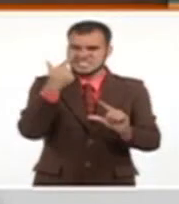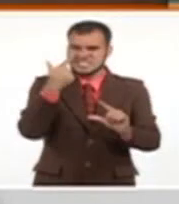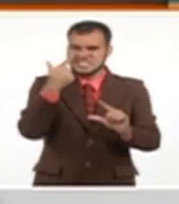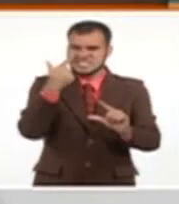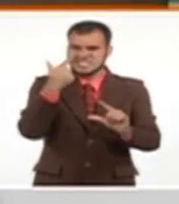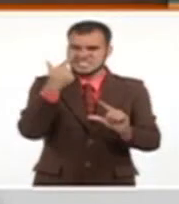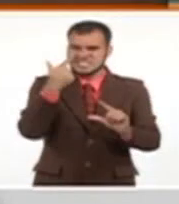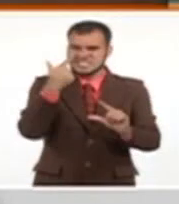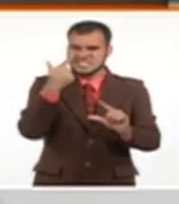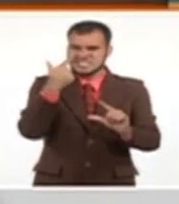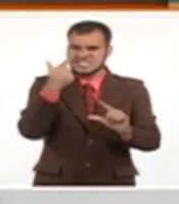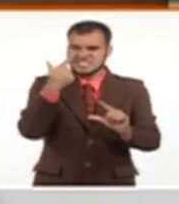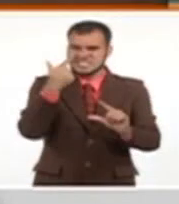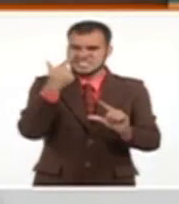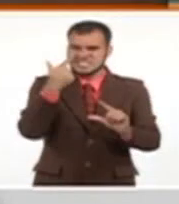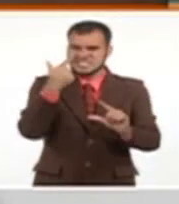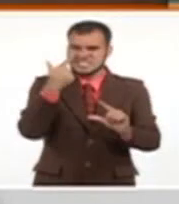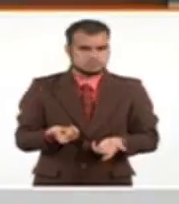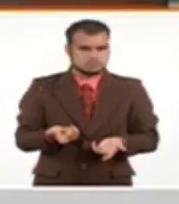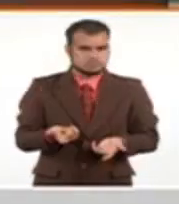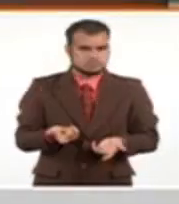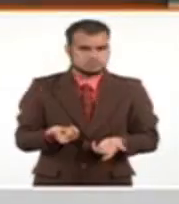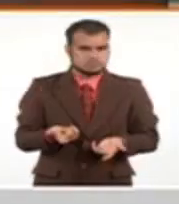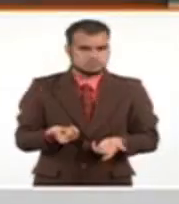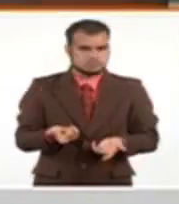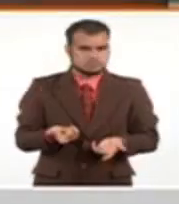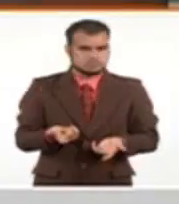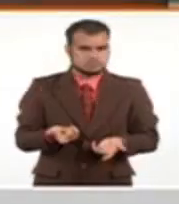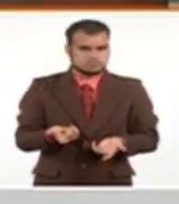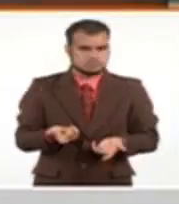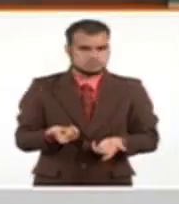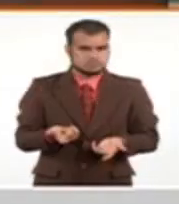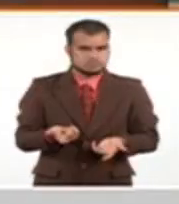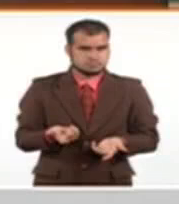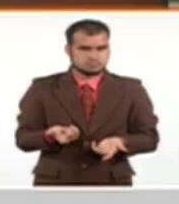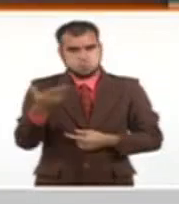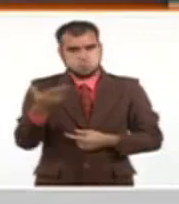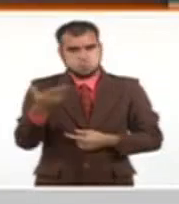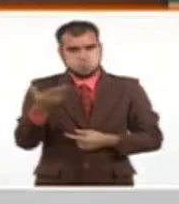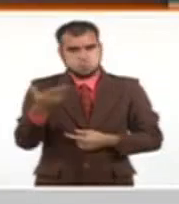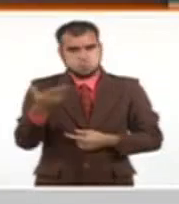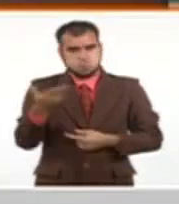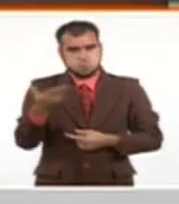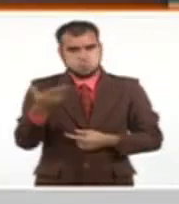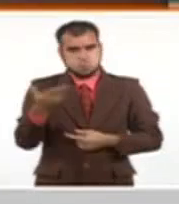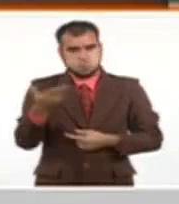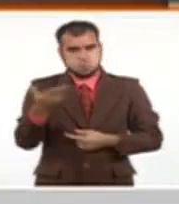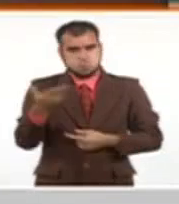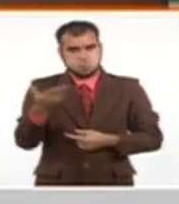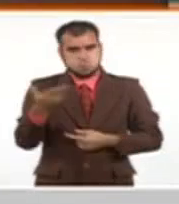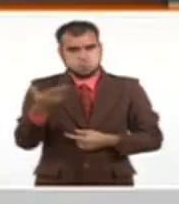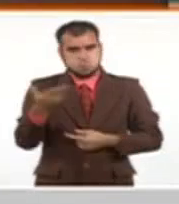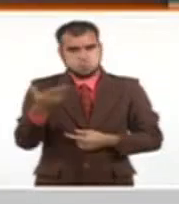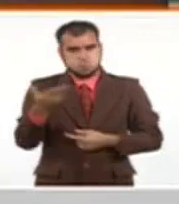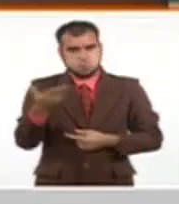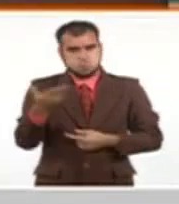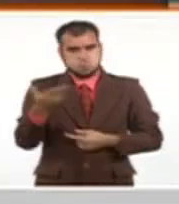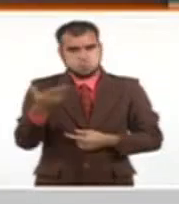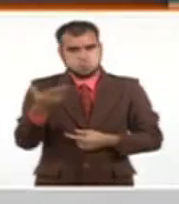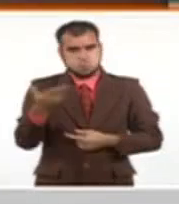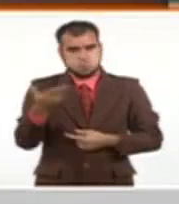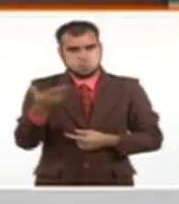probablemente sea la tormenta tropical de más rápida traslación que se haya conocido o se haya registrado. Bueno, hay que aclarar